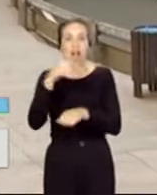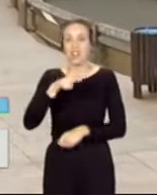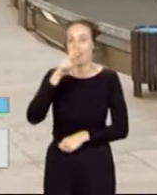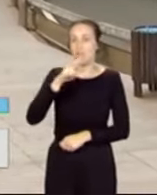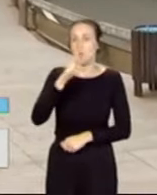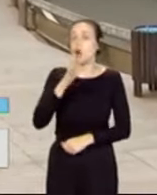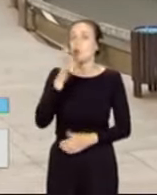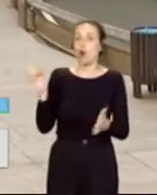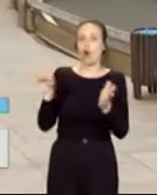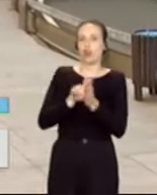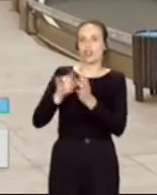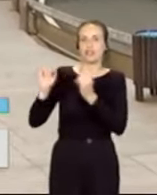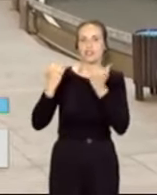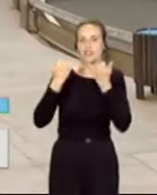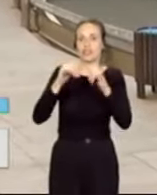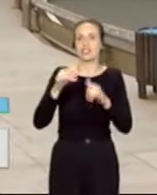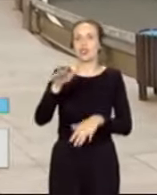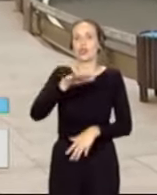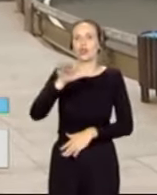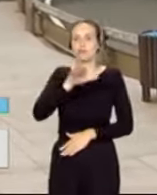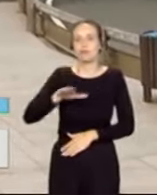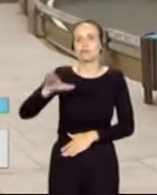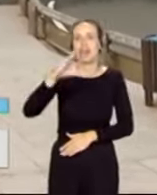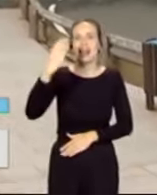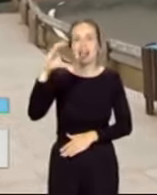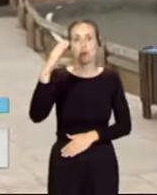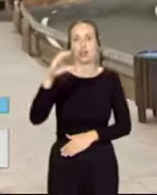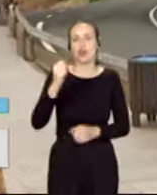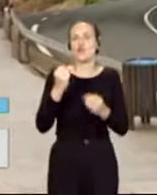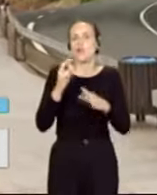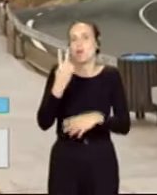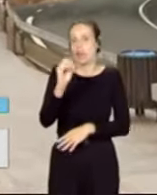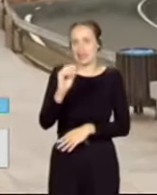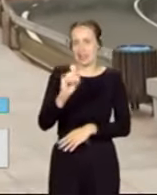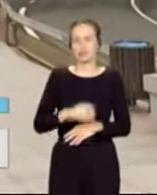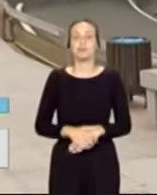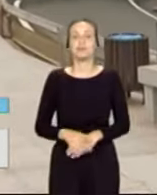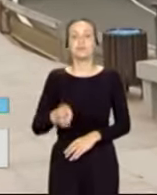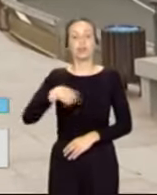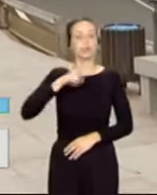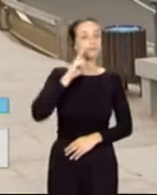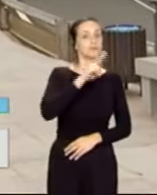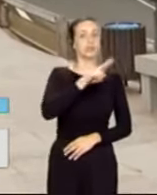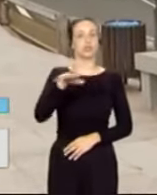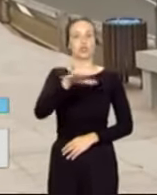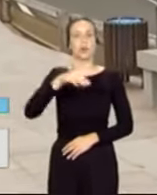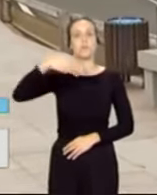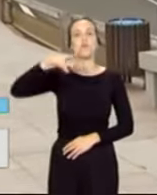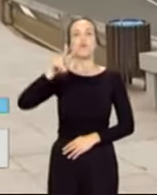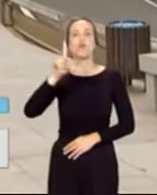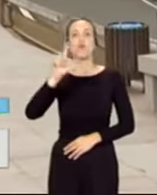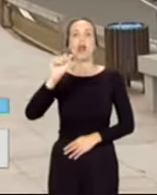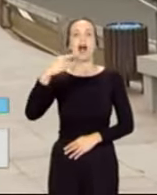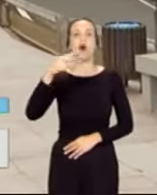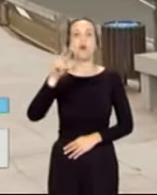edición de la subida de la carbonera, la número 20, perdón. Y nosotros nos encontramos en el Mirador de Mulagua, un punto donde